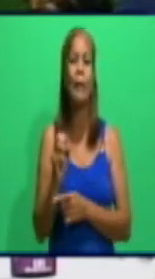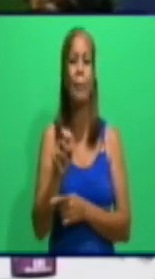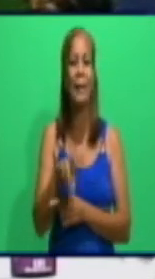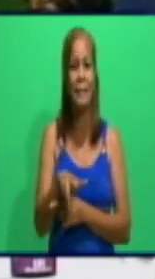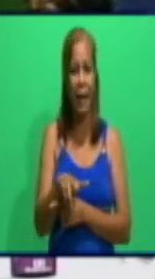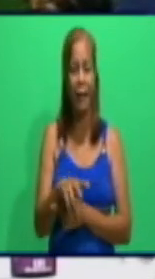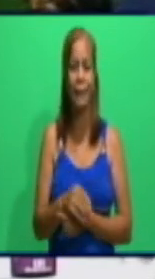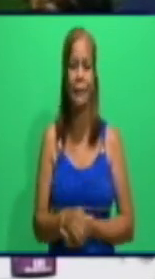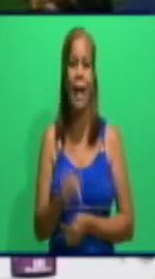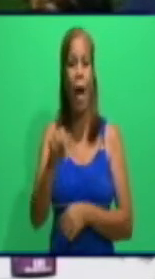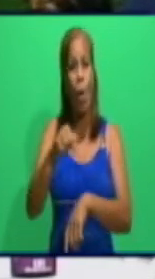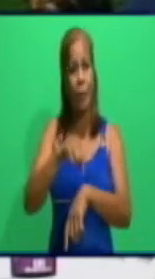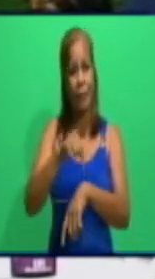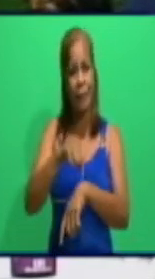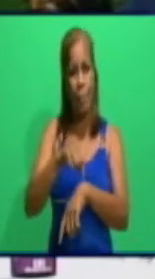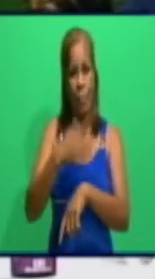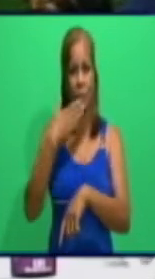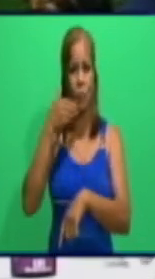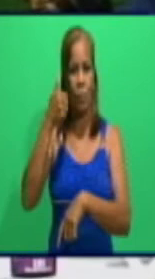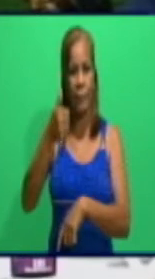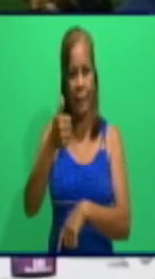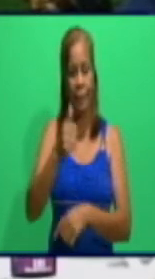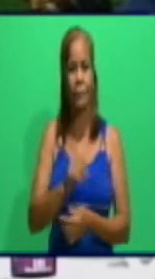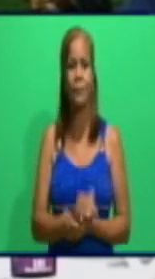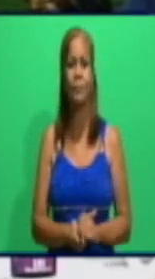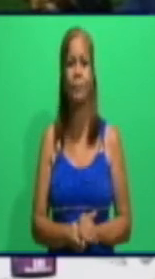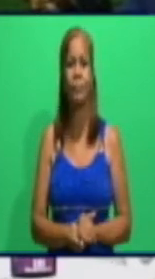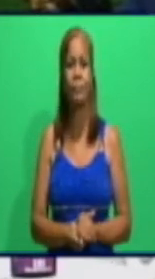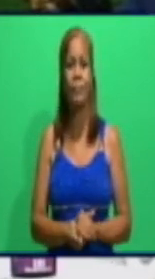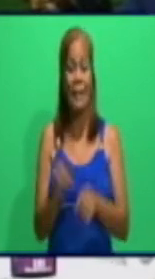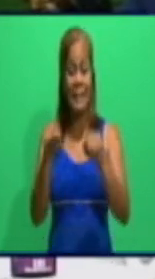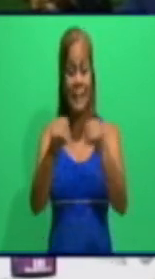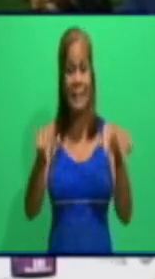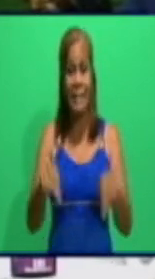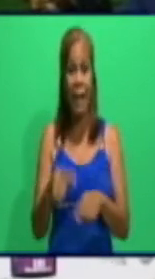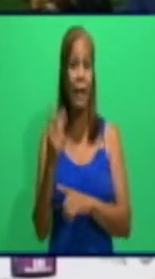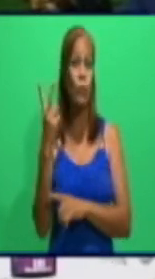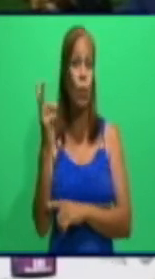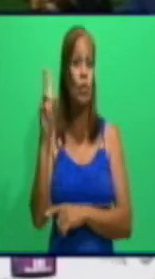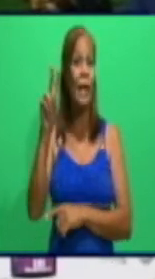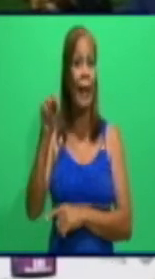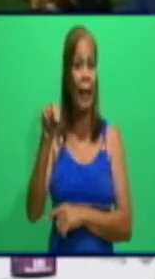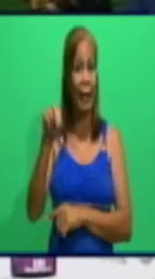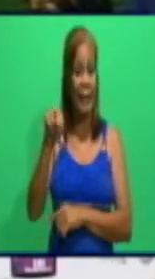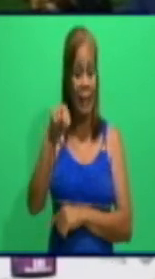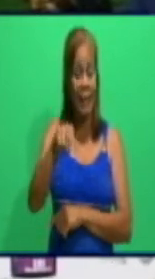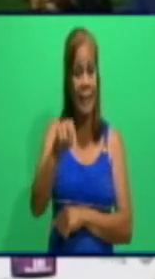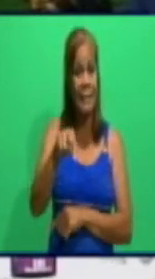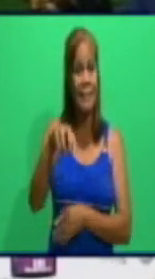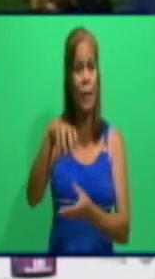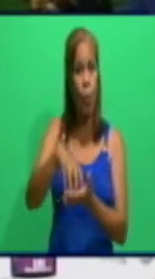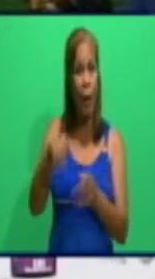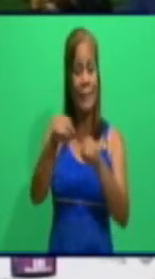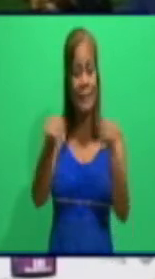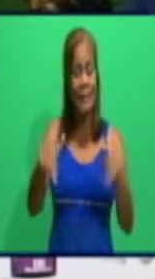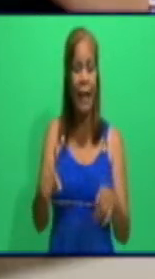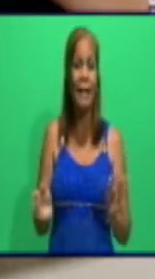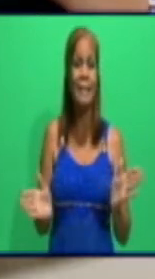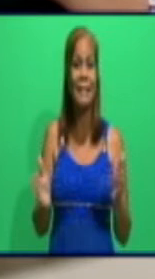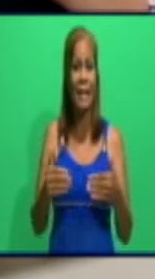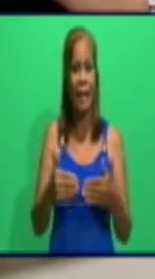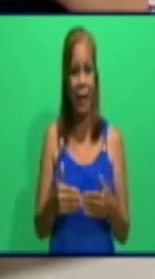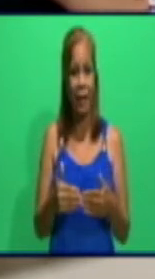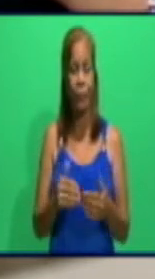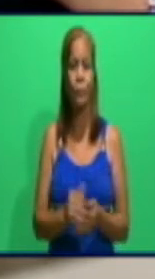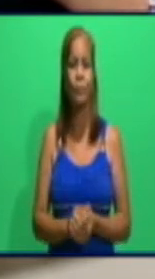oportuno este mensaje del doctor de la sala 2N. Esa es una de las zonas que está restringida en el hospital, doctora. Así es,